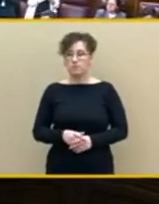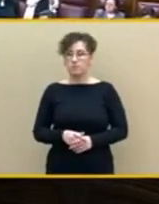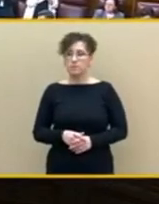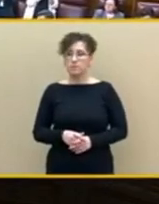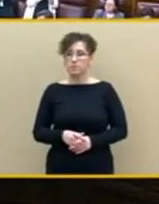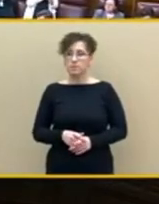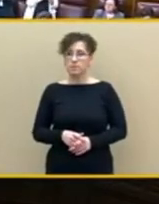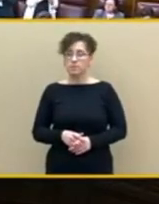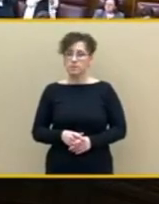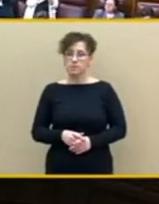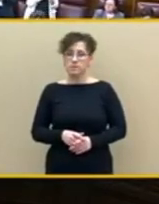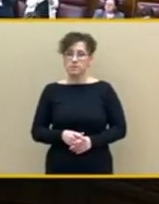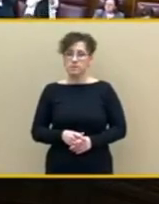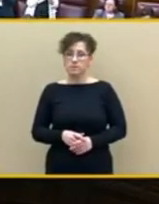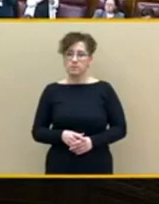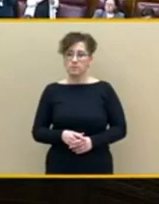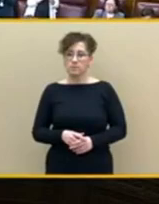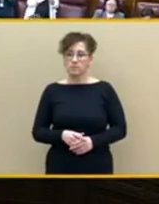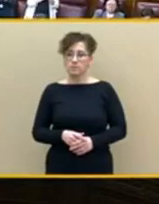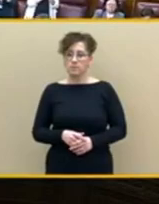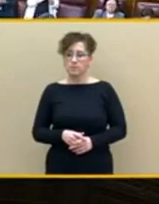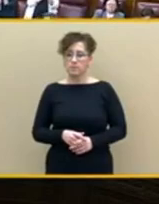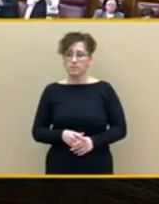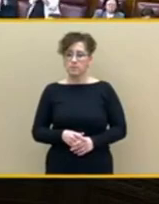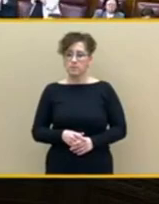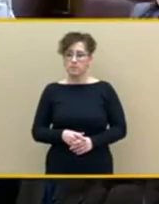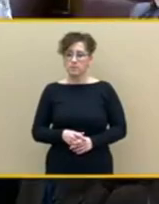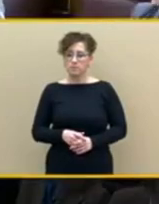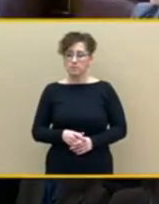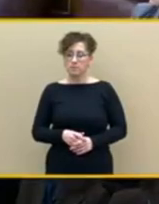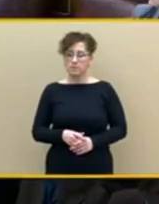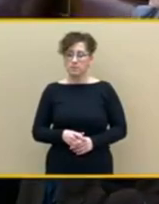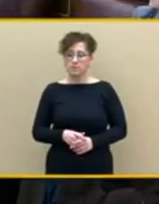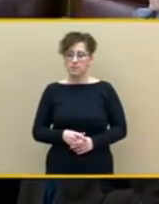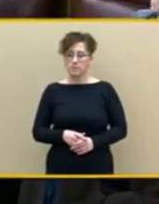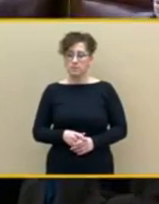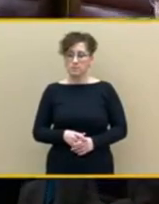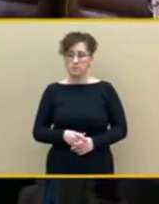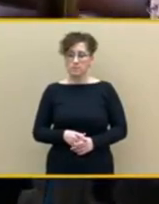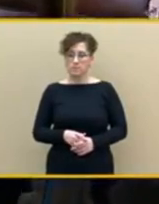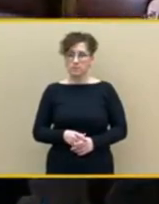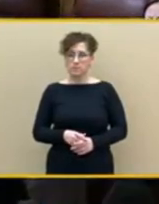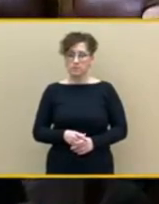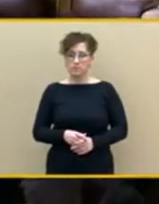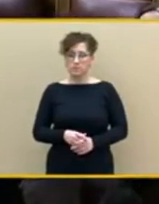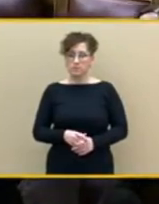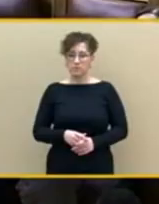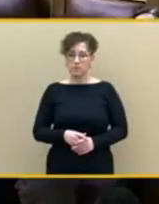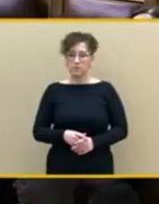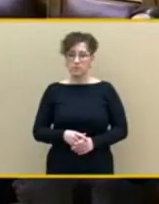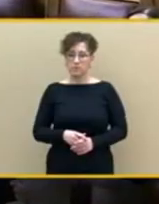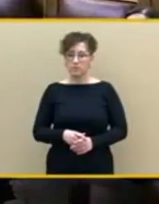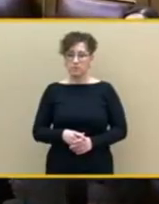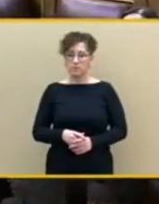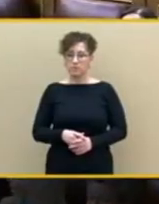tienen capacidad de llegar a esos niveles para diferenciarse del Partido Popular ¿qué han cedido? pues le han cedido un espacio maravilloso a Pedro